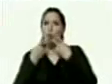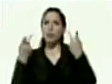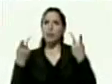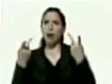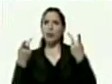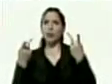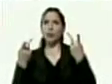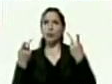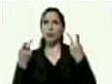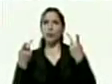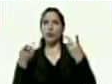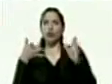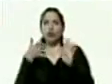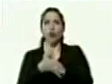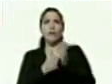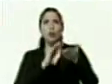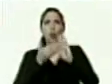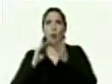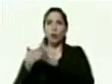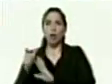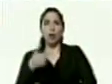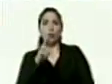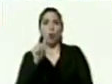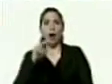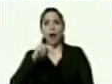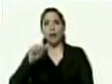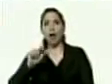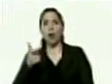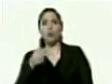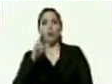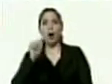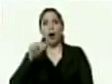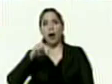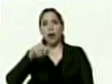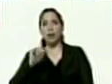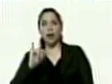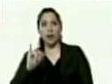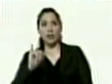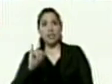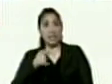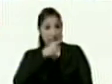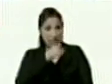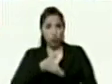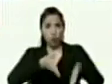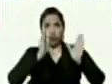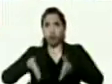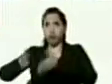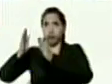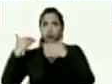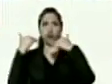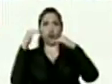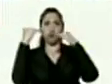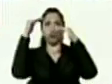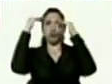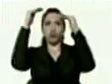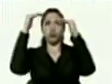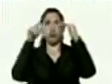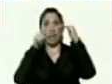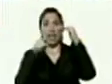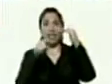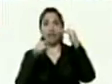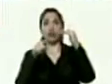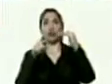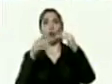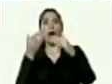esta comunidad de Guanaguanay y estos edificios que fueron parte de una estafa